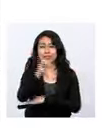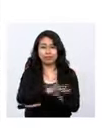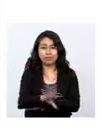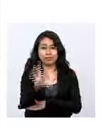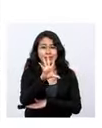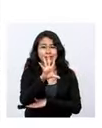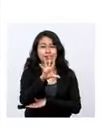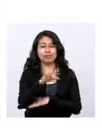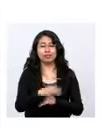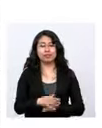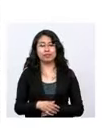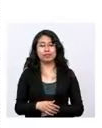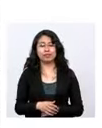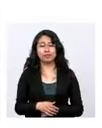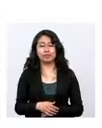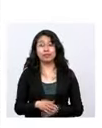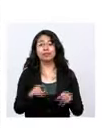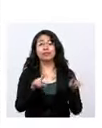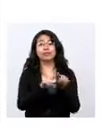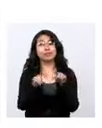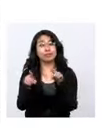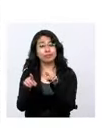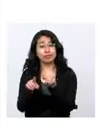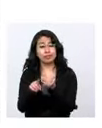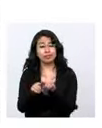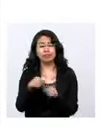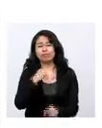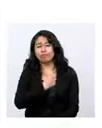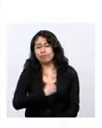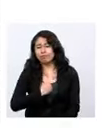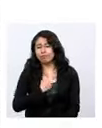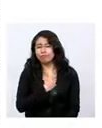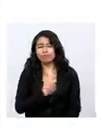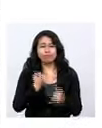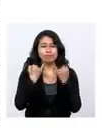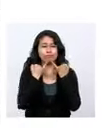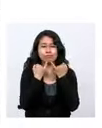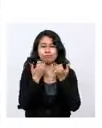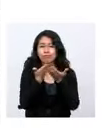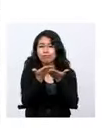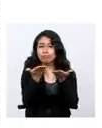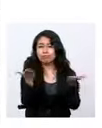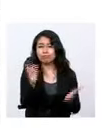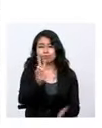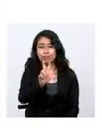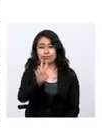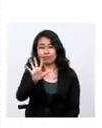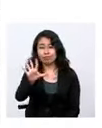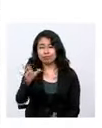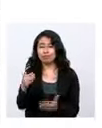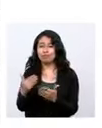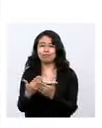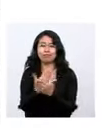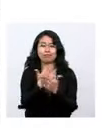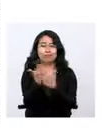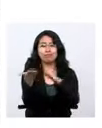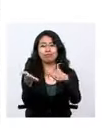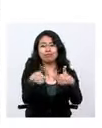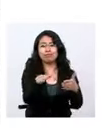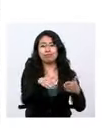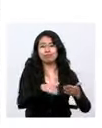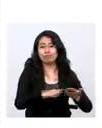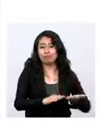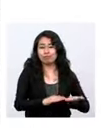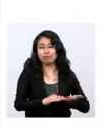nacional. Asimismo, lamentamos comunicar hoy 35 fallecimientos,